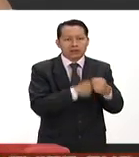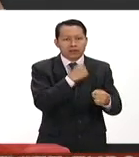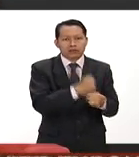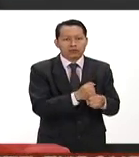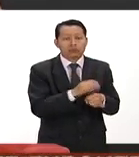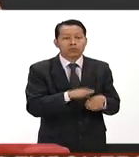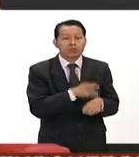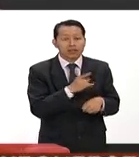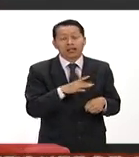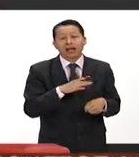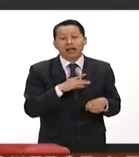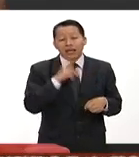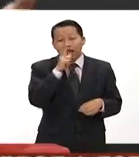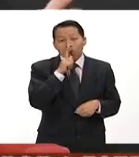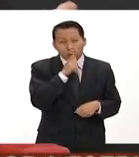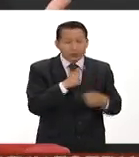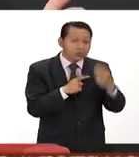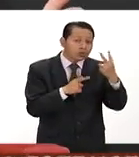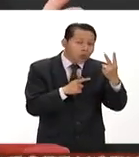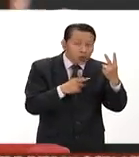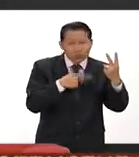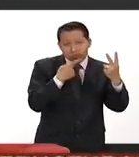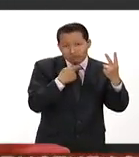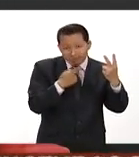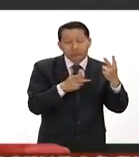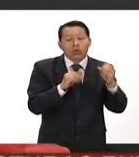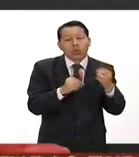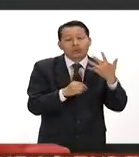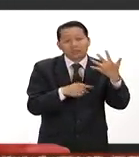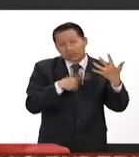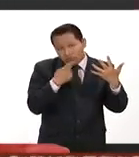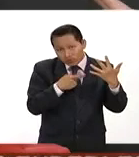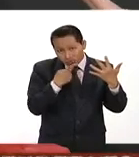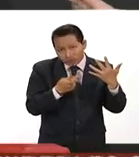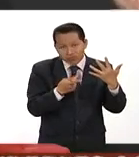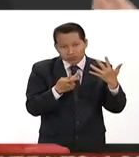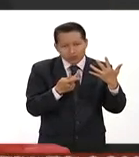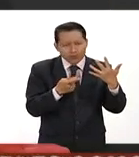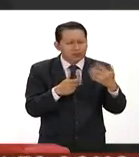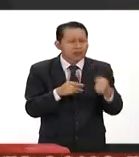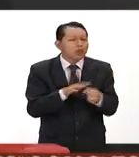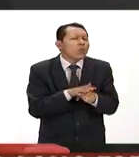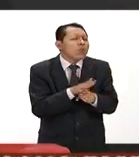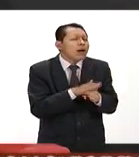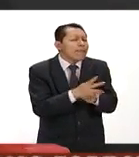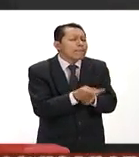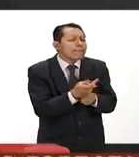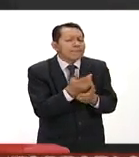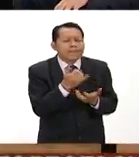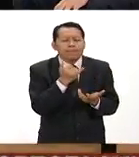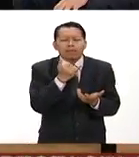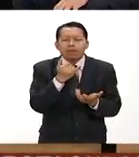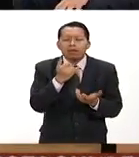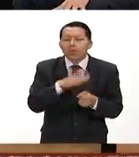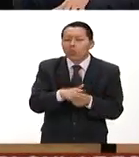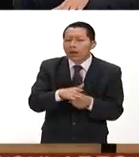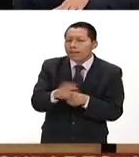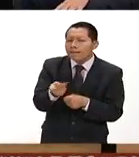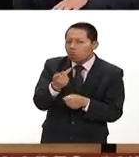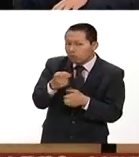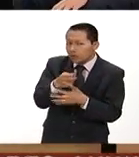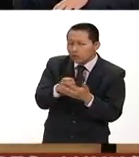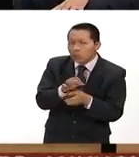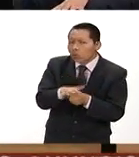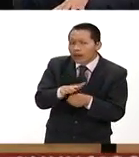que nada más tienen dos hablantes o cinco hablantes ¿cuáles serían estas lenguas que en este momento están en riesgo de